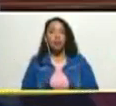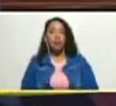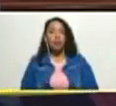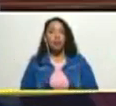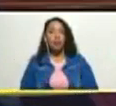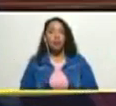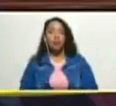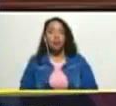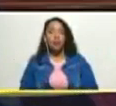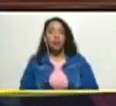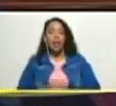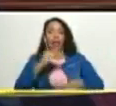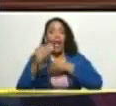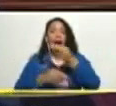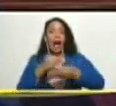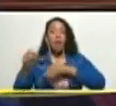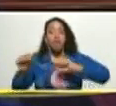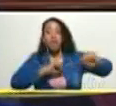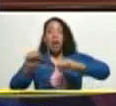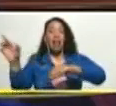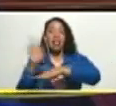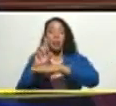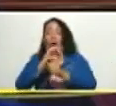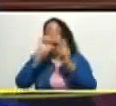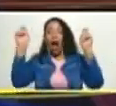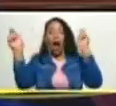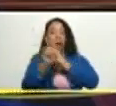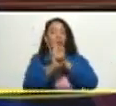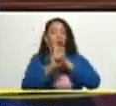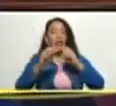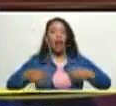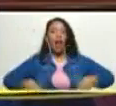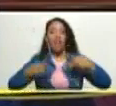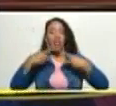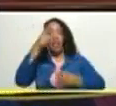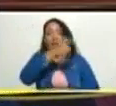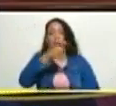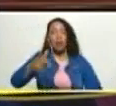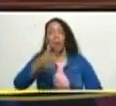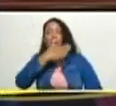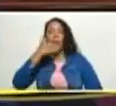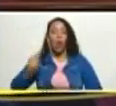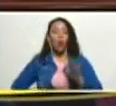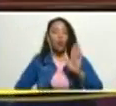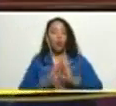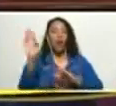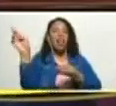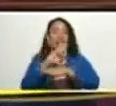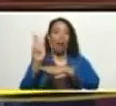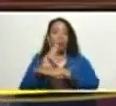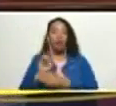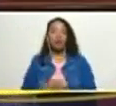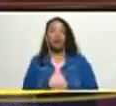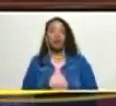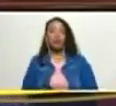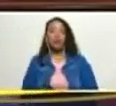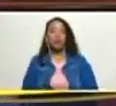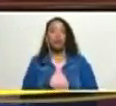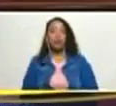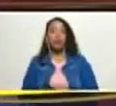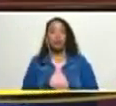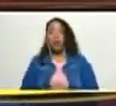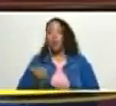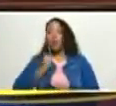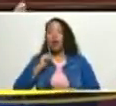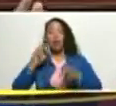que te lleve a la acción y al cambio de las condiciones de vida de la gente para mejor en las condiciones que te toque